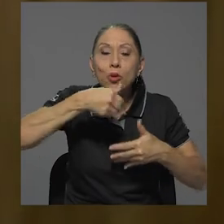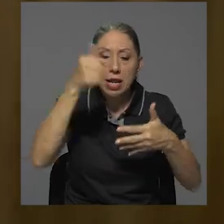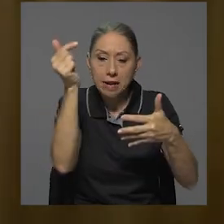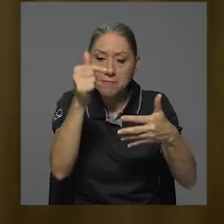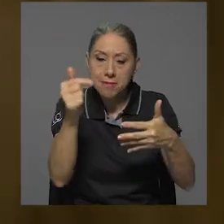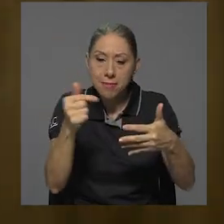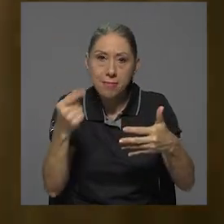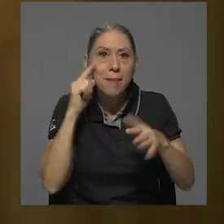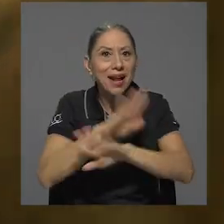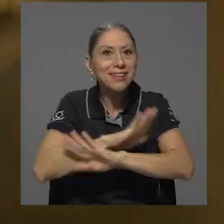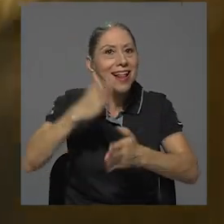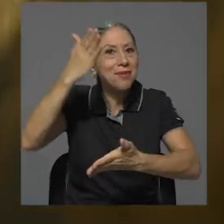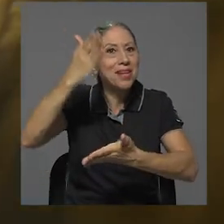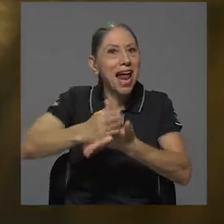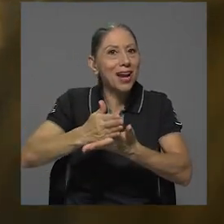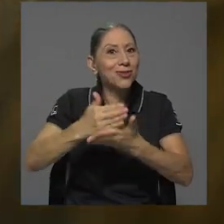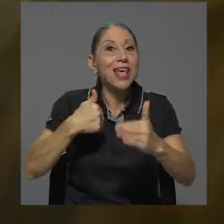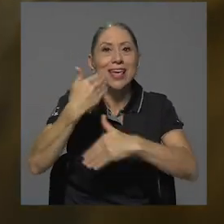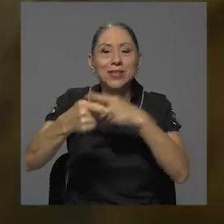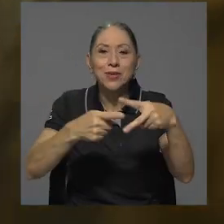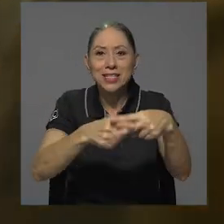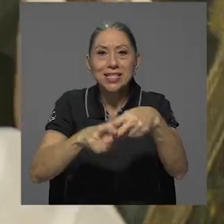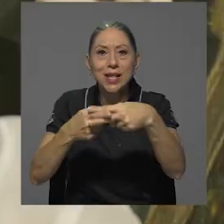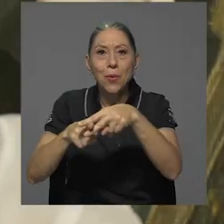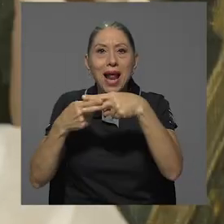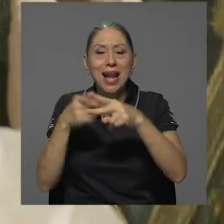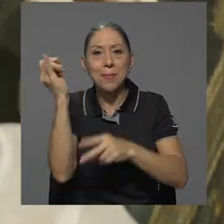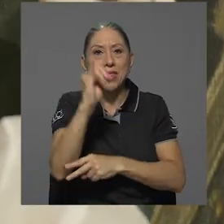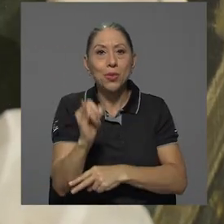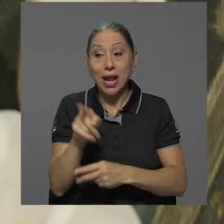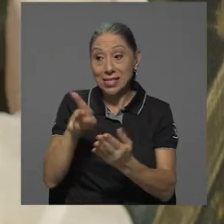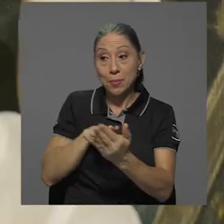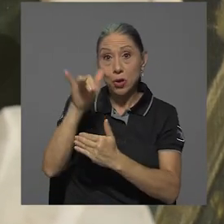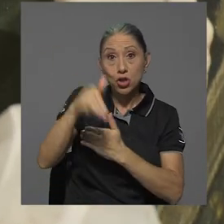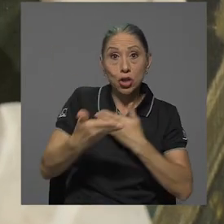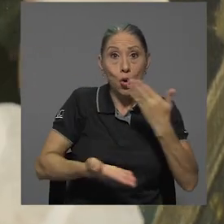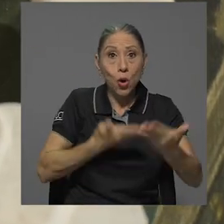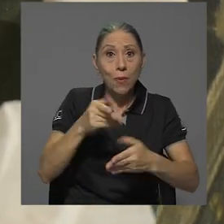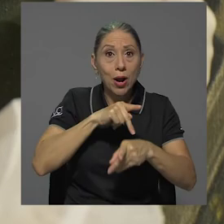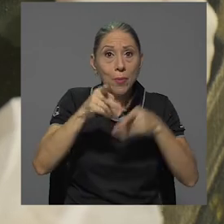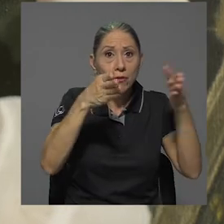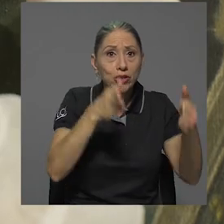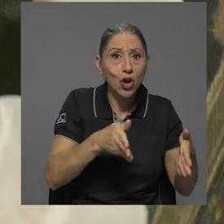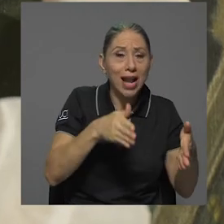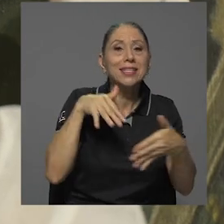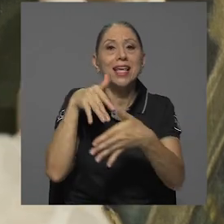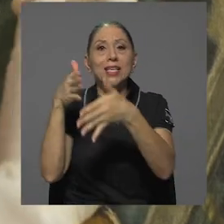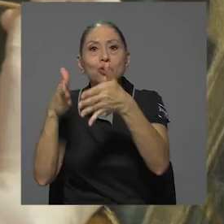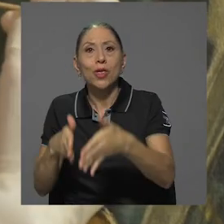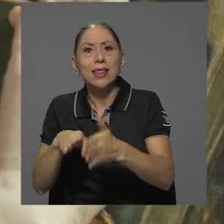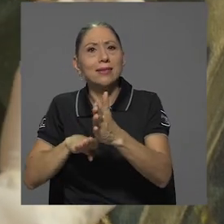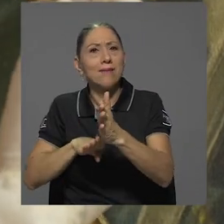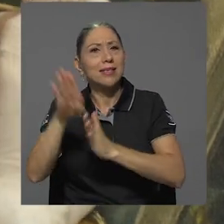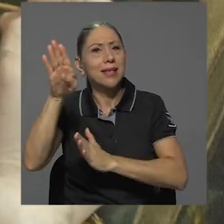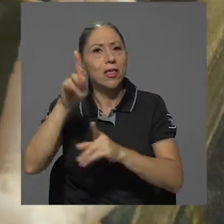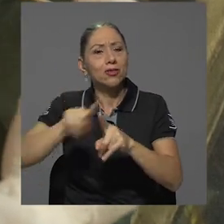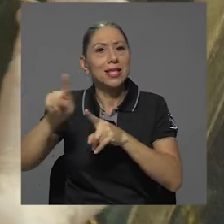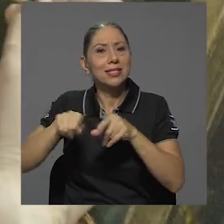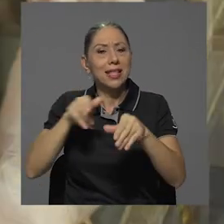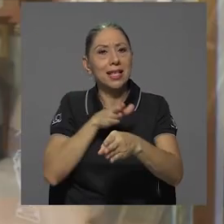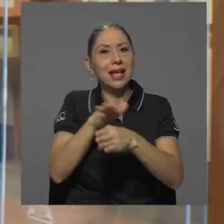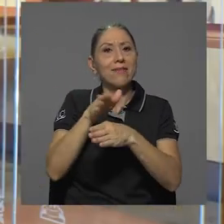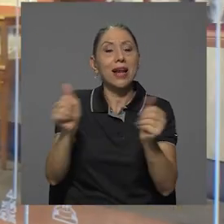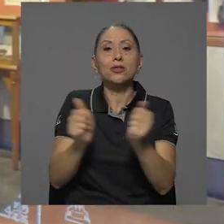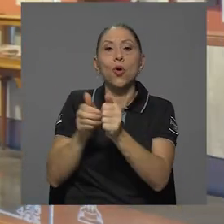adecuados para eliminarlos y restaurar la pintura. En este proyecto colaboran profesionales y estudiantes avanzados de distintas